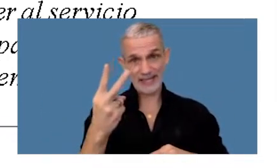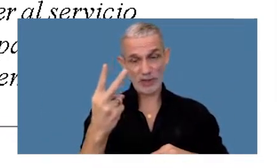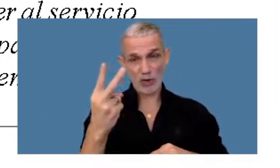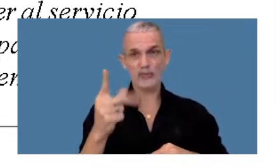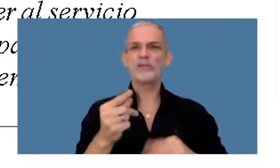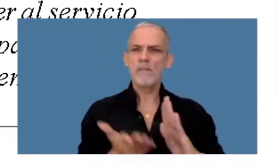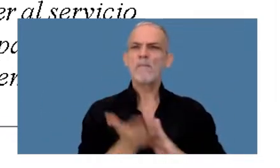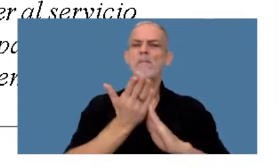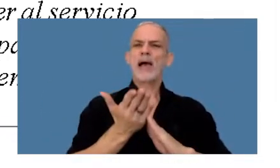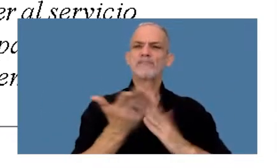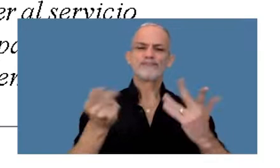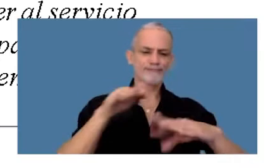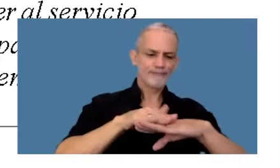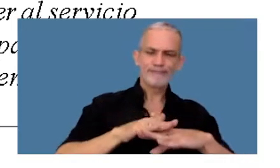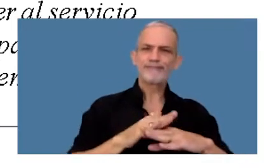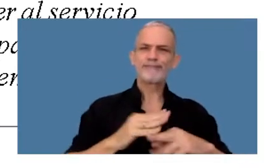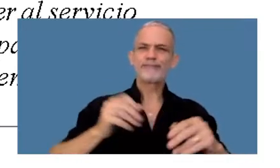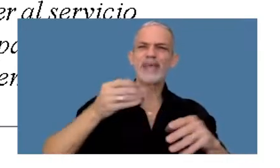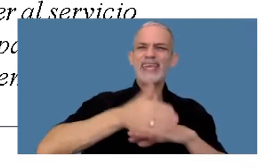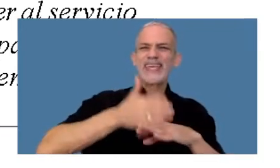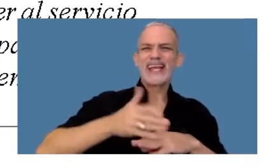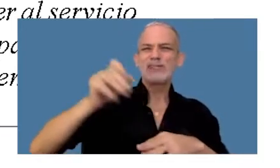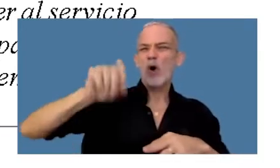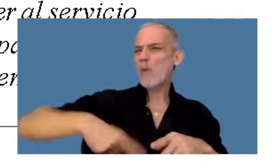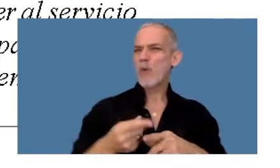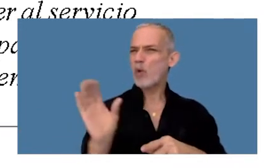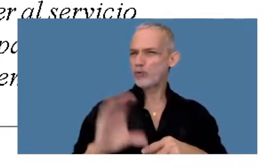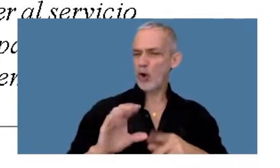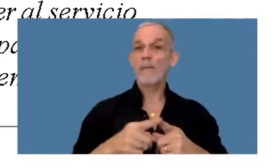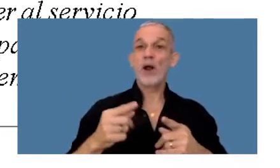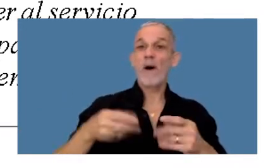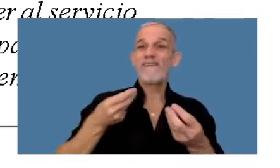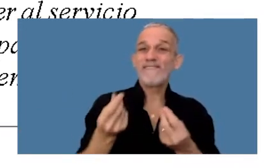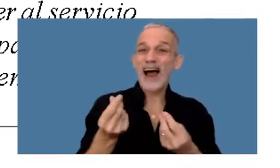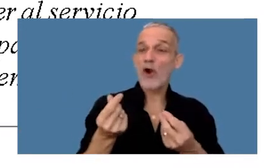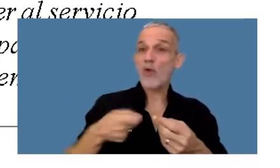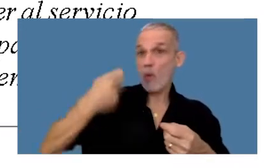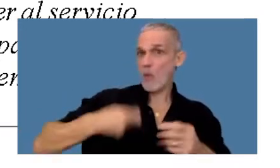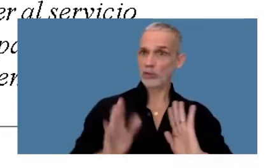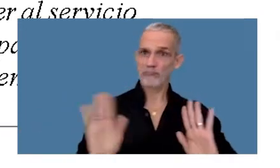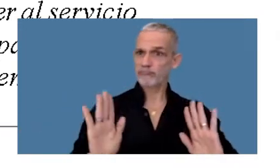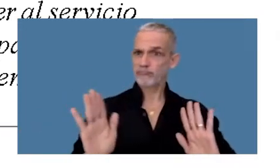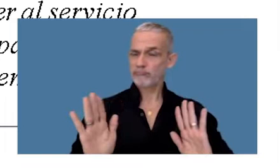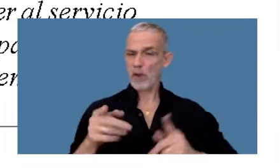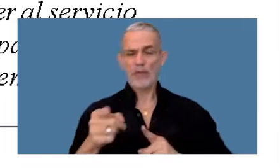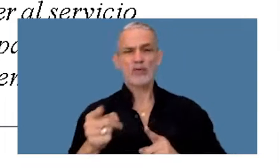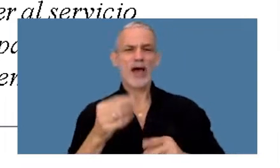se aumenta el parámetro ingreso bruto, pero no el valor de cuota a ingresar. Esta